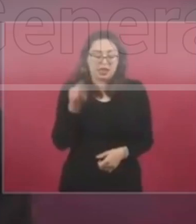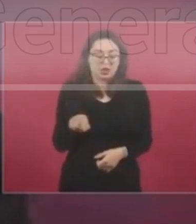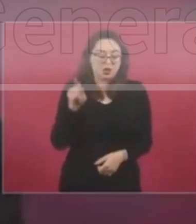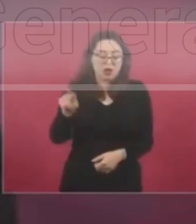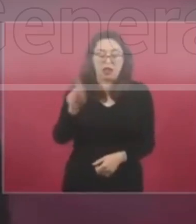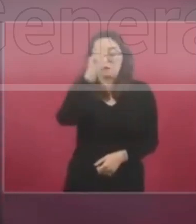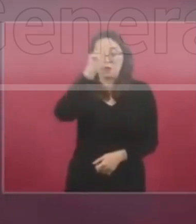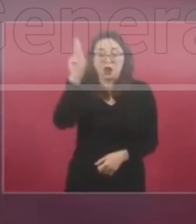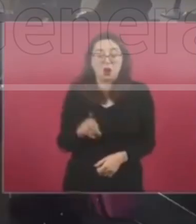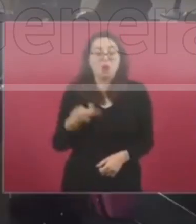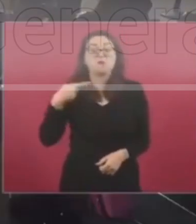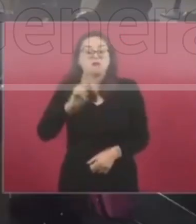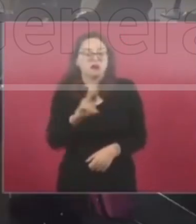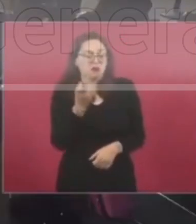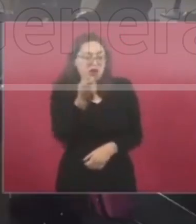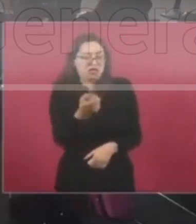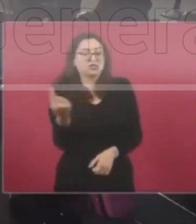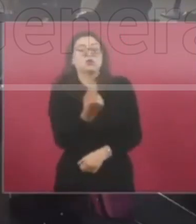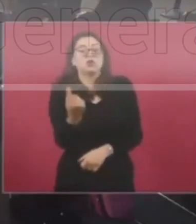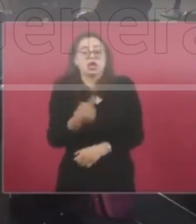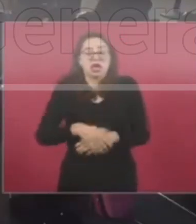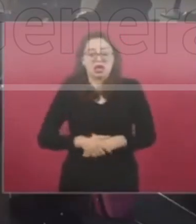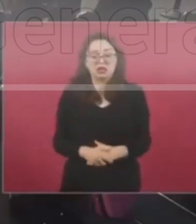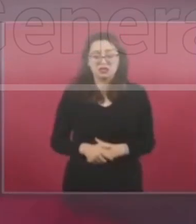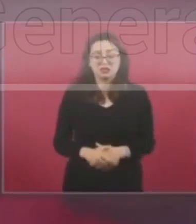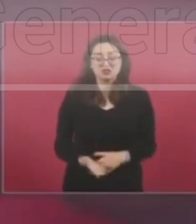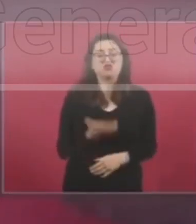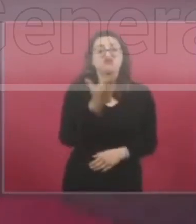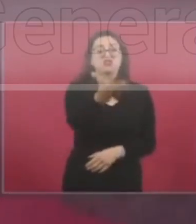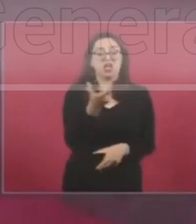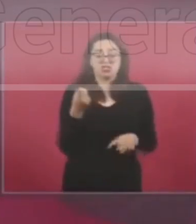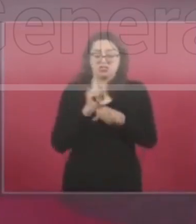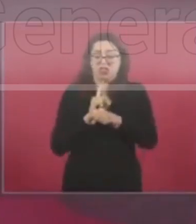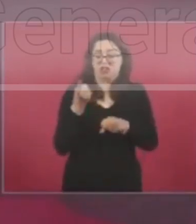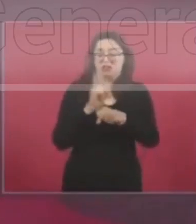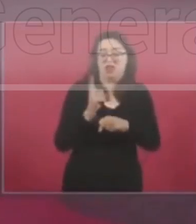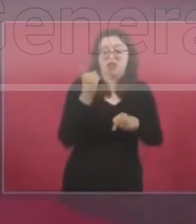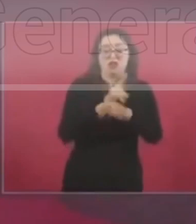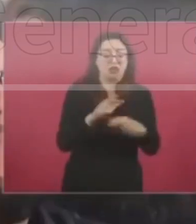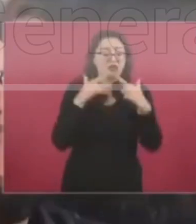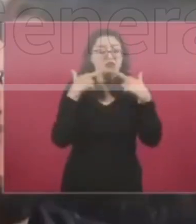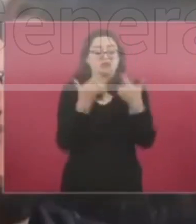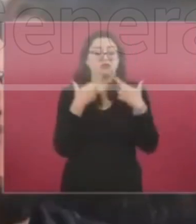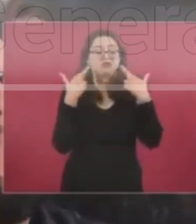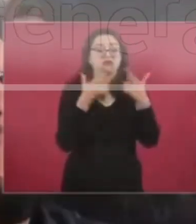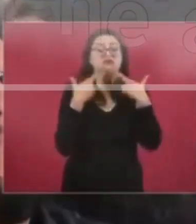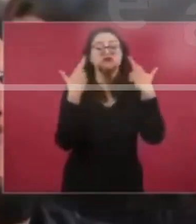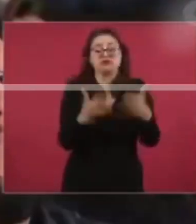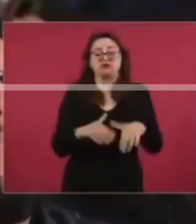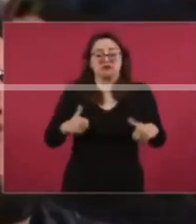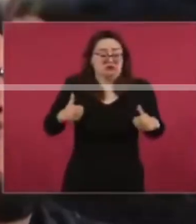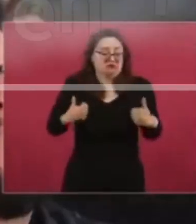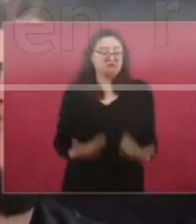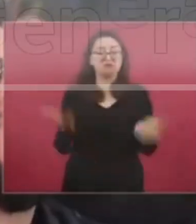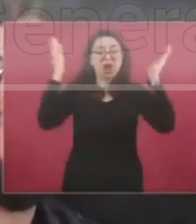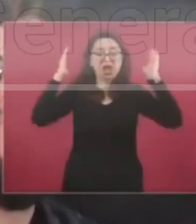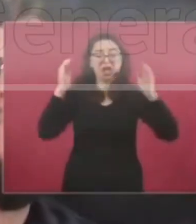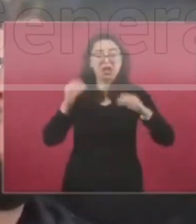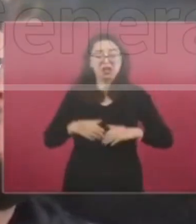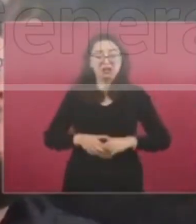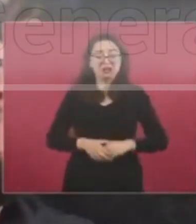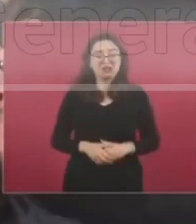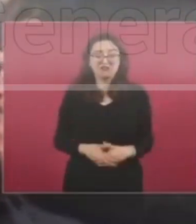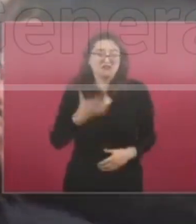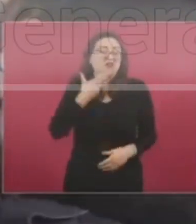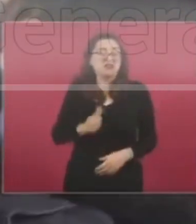pero de qué le sirve a los ciudadanos que ustedes se reúnan todos los días si si vemos lo de Tezcatitlán si